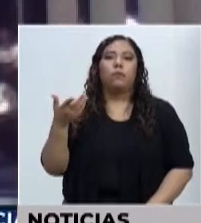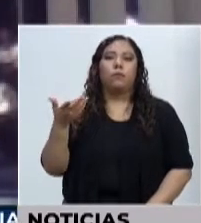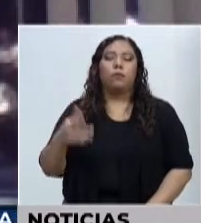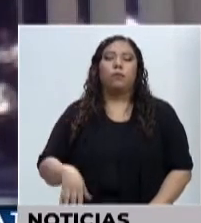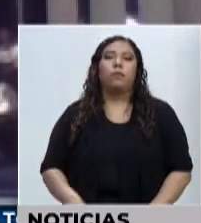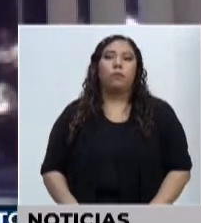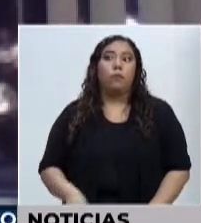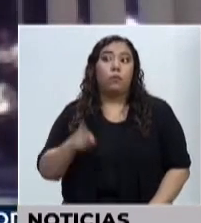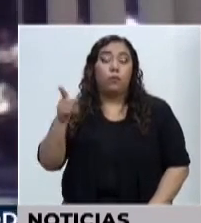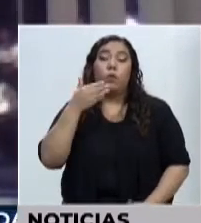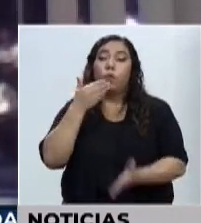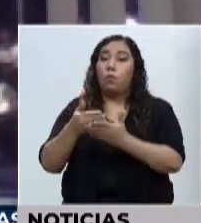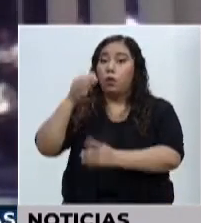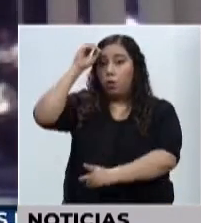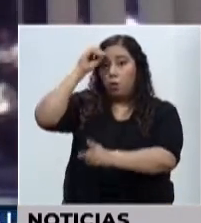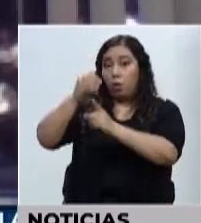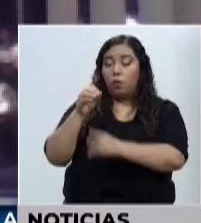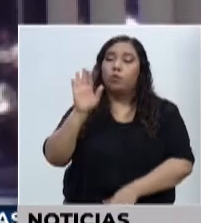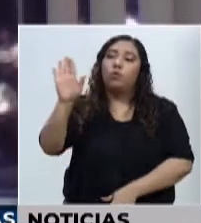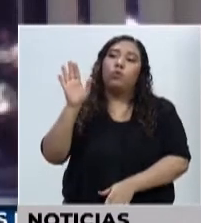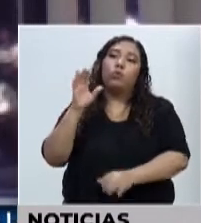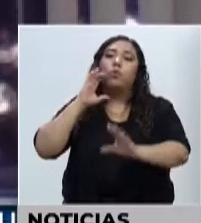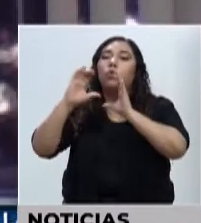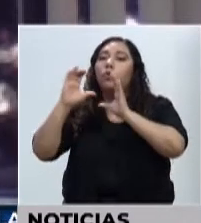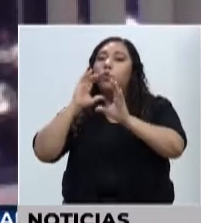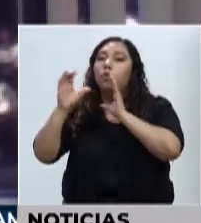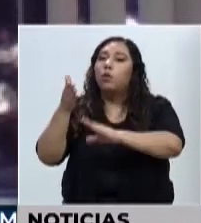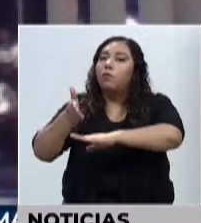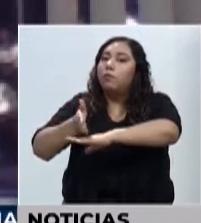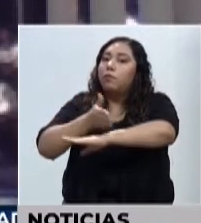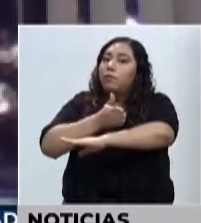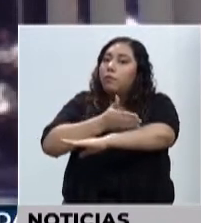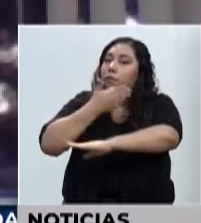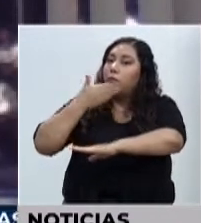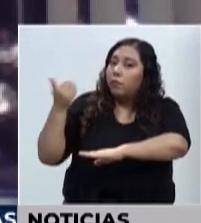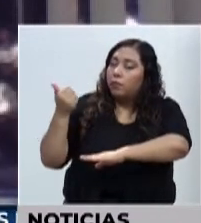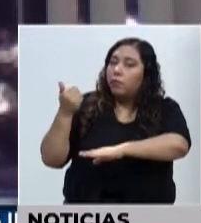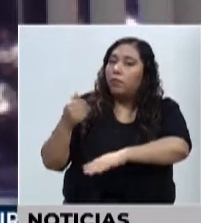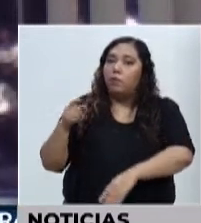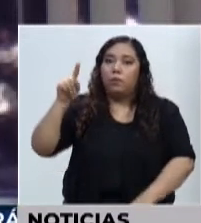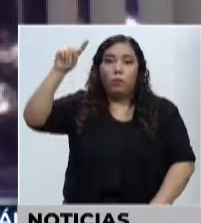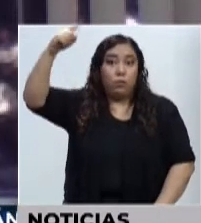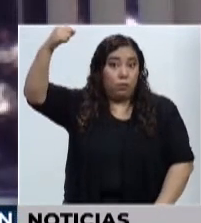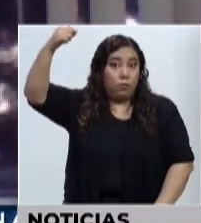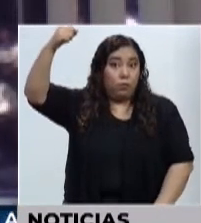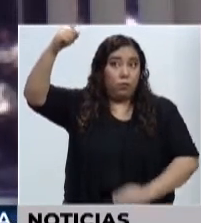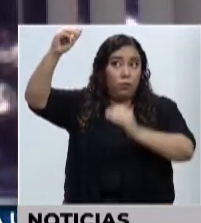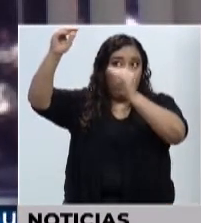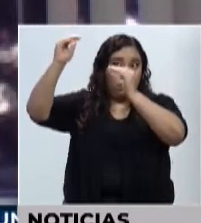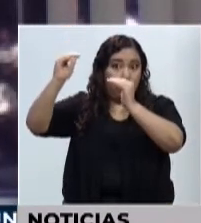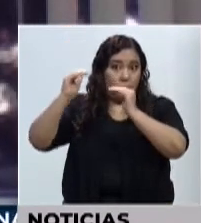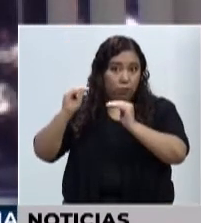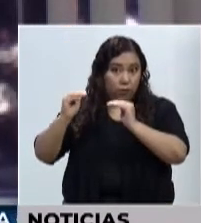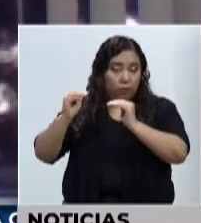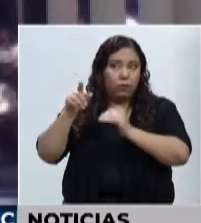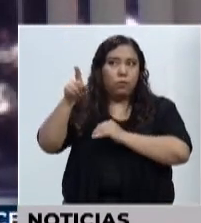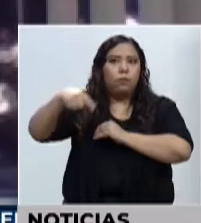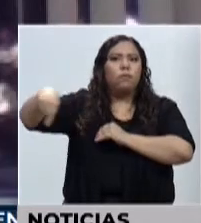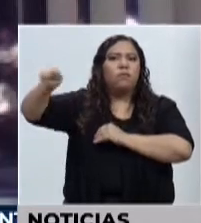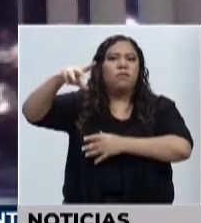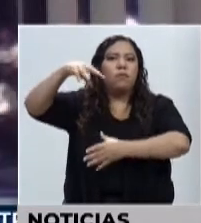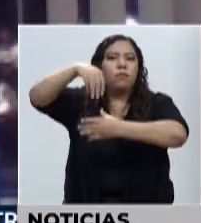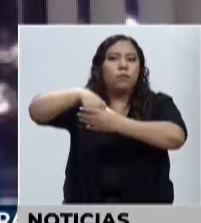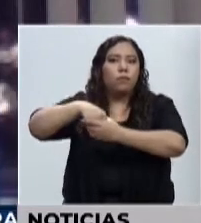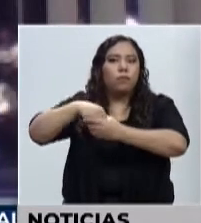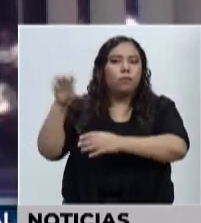un gran objetivo, que es mejorar la comunicación entre las altas autoridades y los técnicos, porque a veces se dan